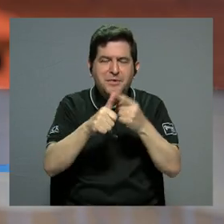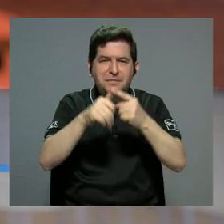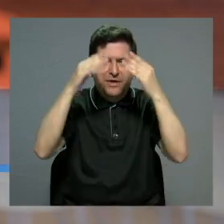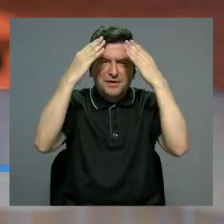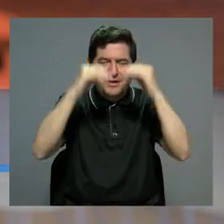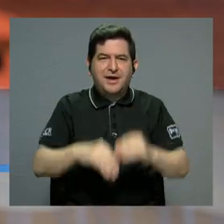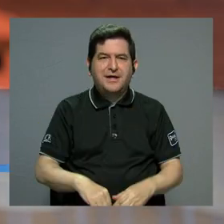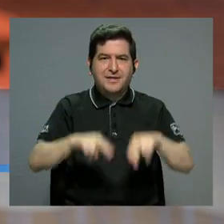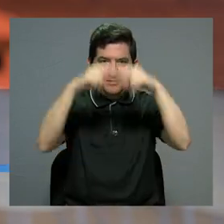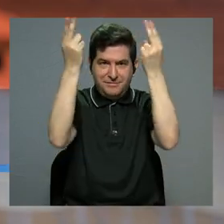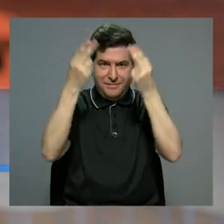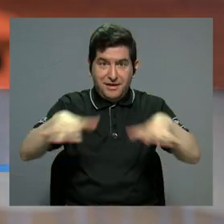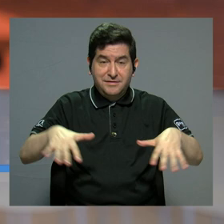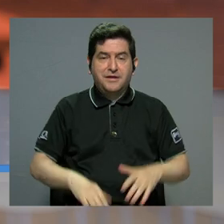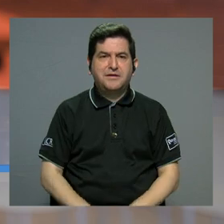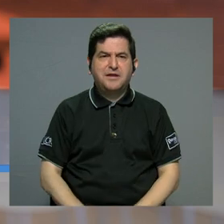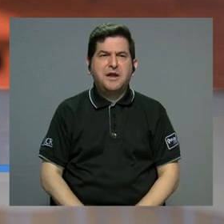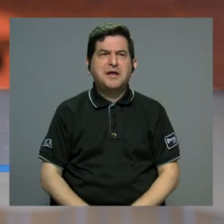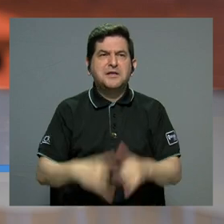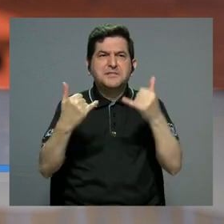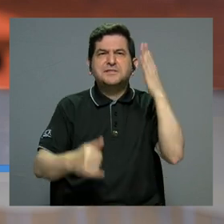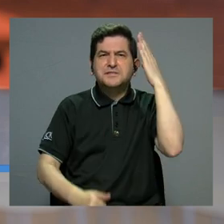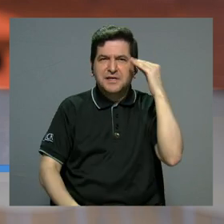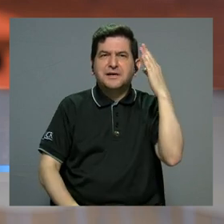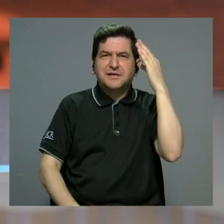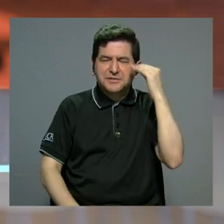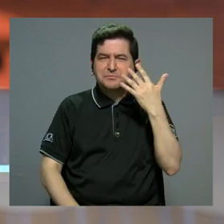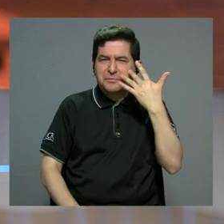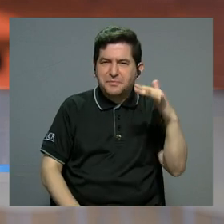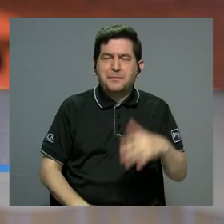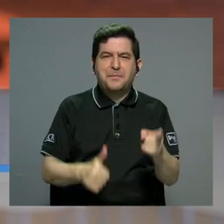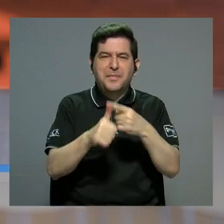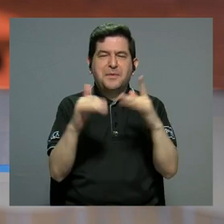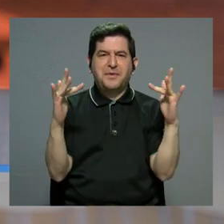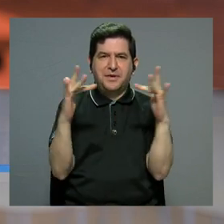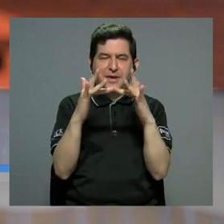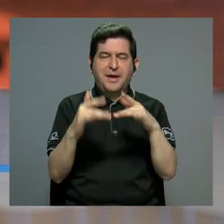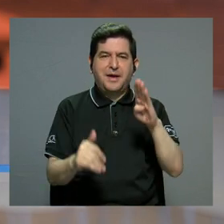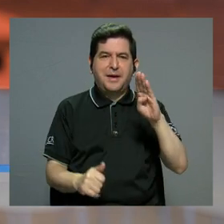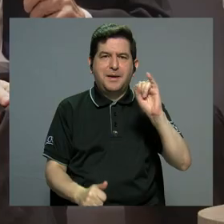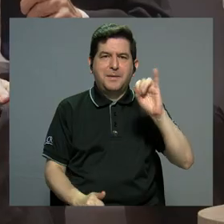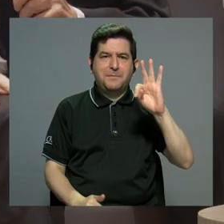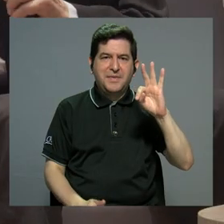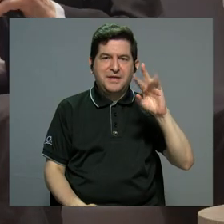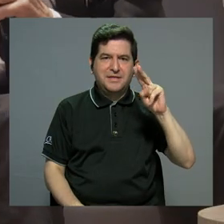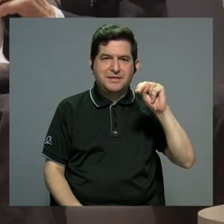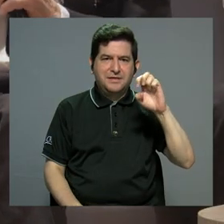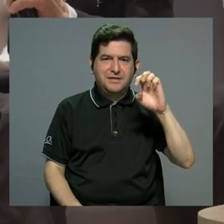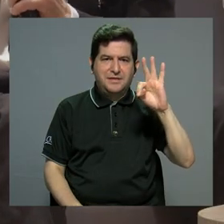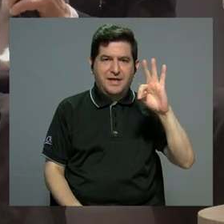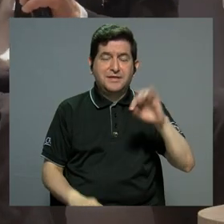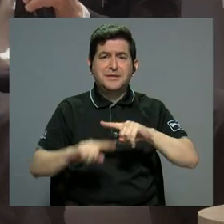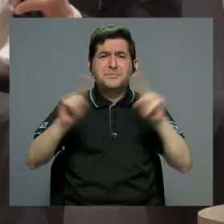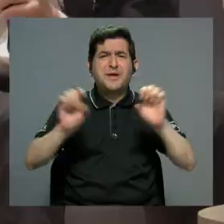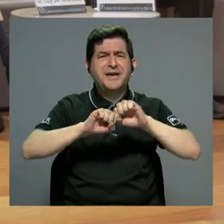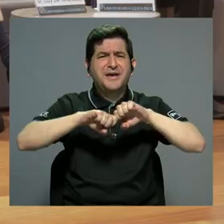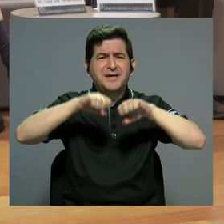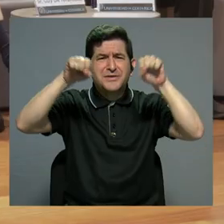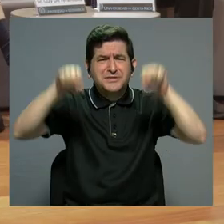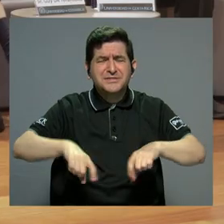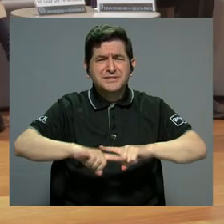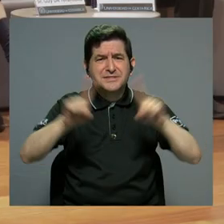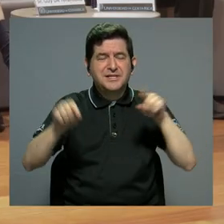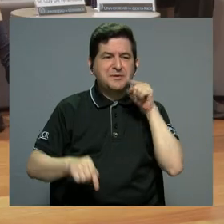paquete de internet. Algo así habíamos vivido con la primera conexión a Bitnet. Pero el sistema era muy distinto, porque